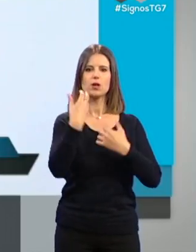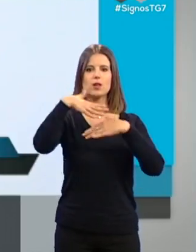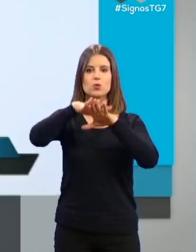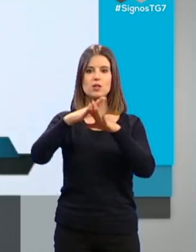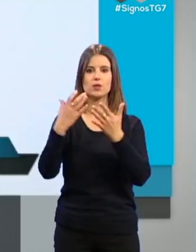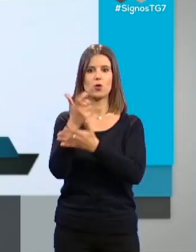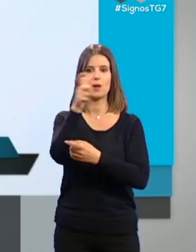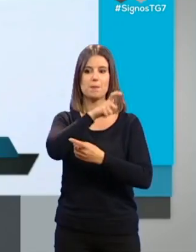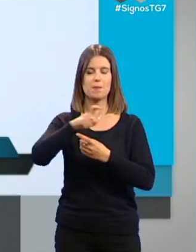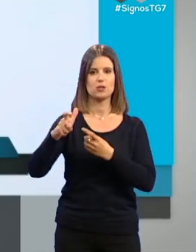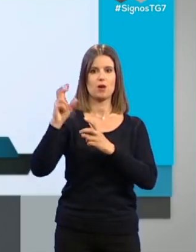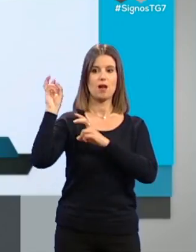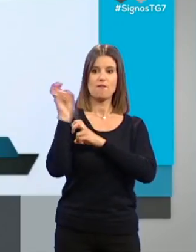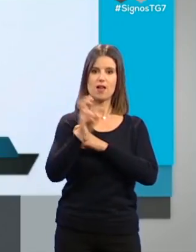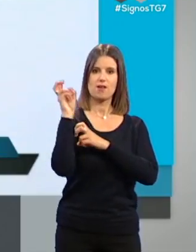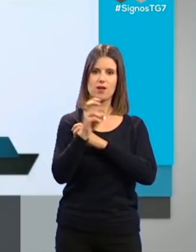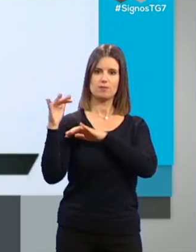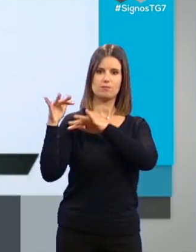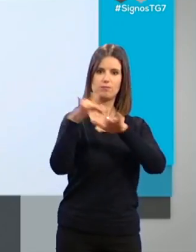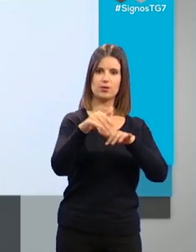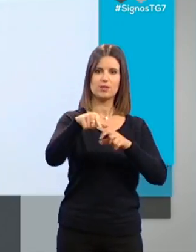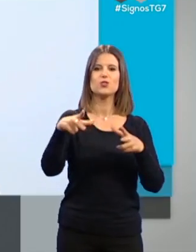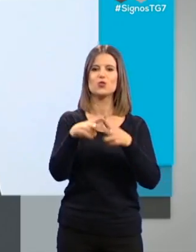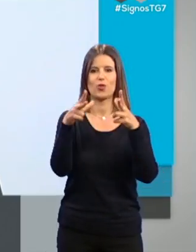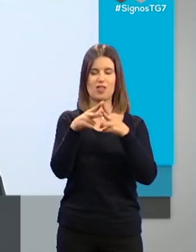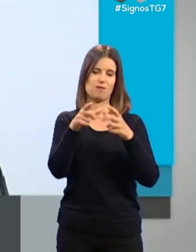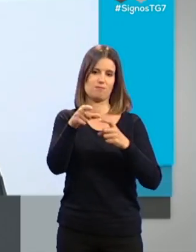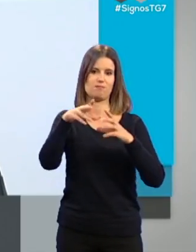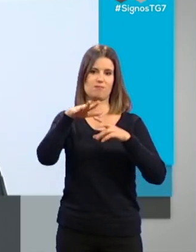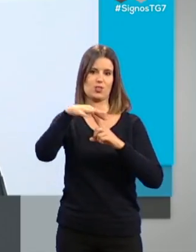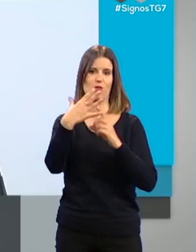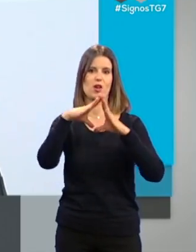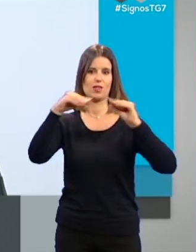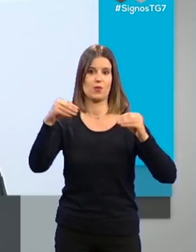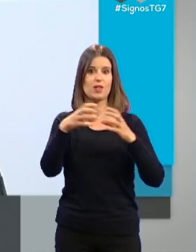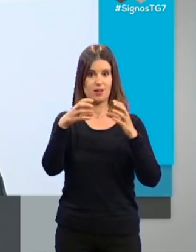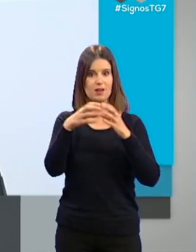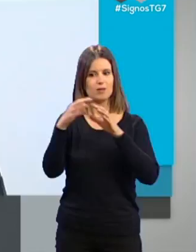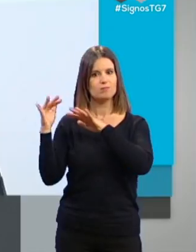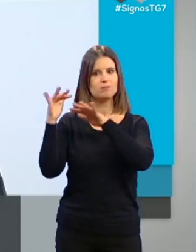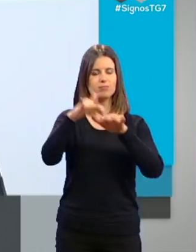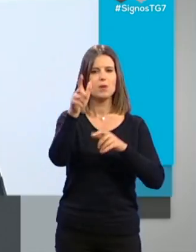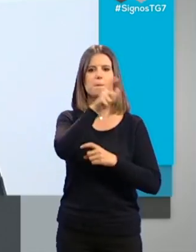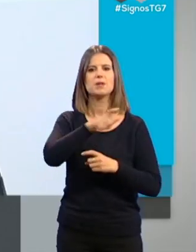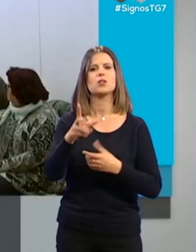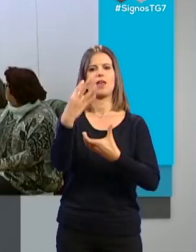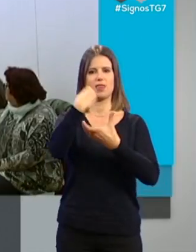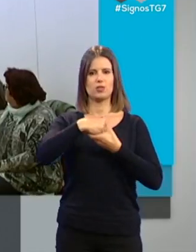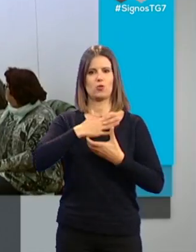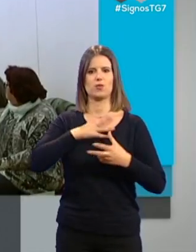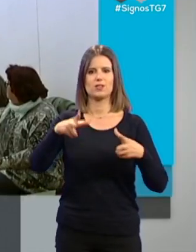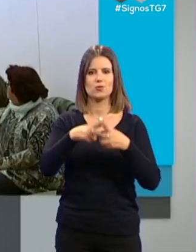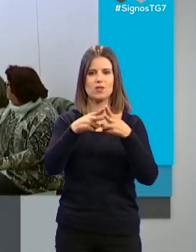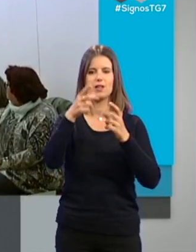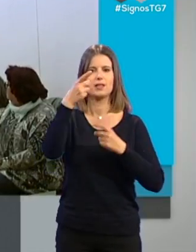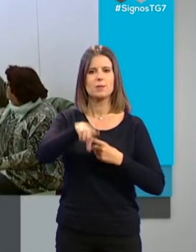todas las personas que están llegando a nuestra sociedad, en este caso Andalucía y Granada, formen parte de nuestra sociedad. A su